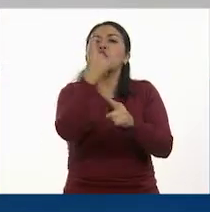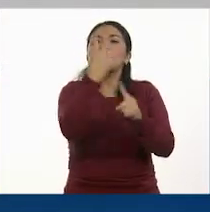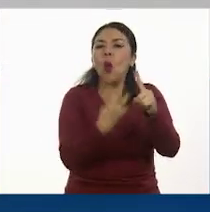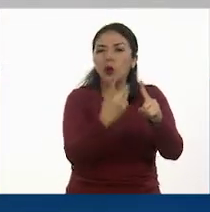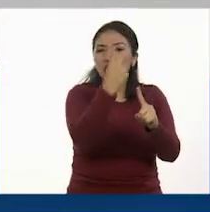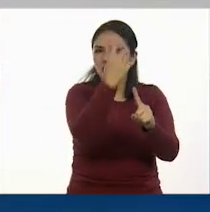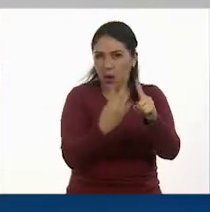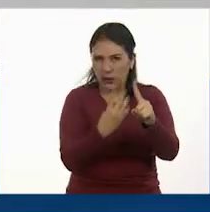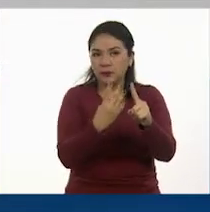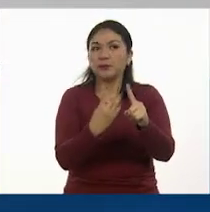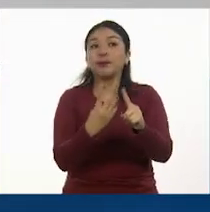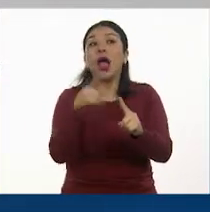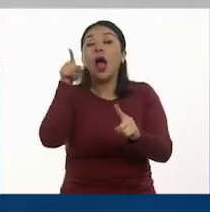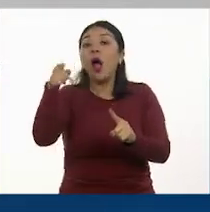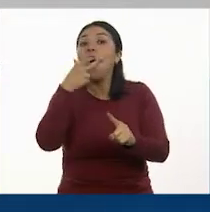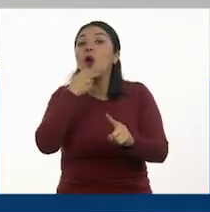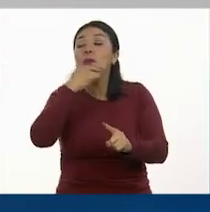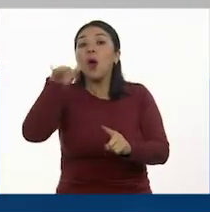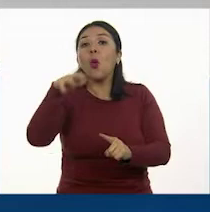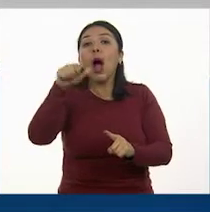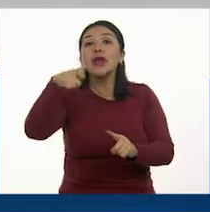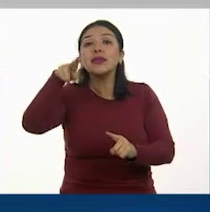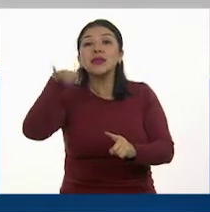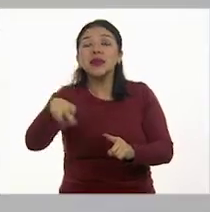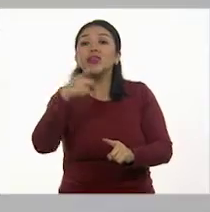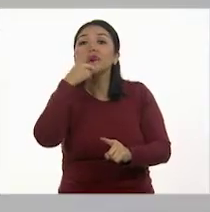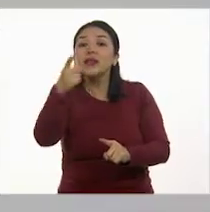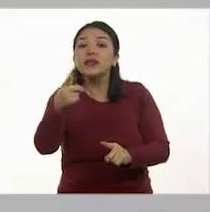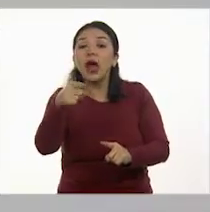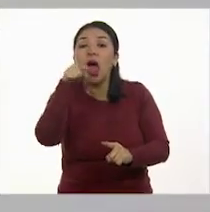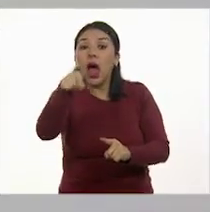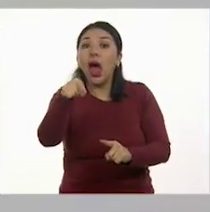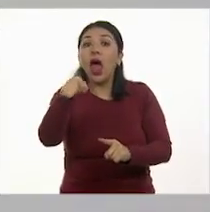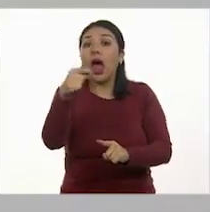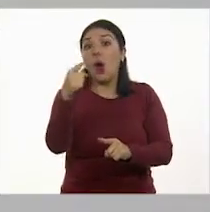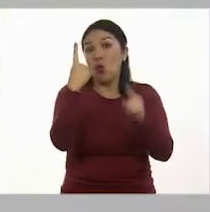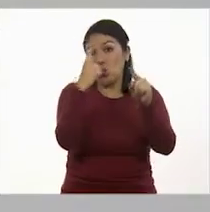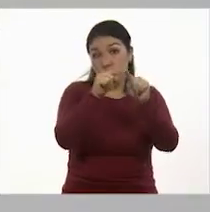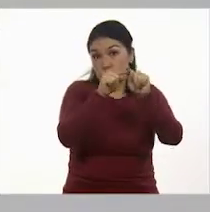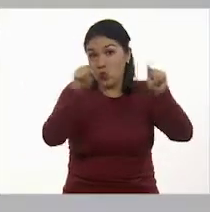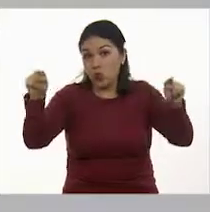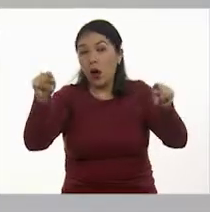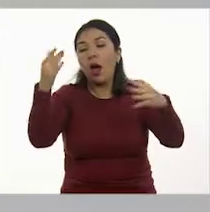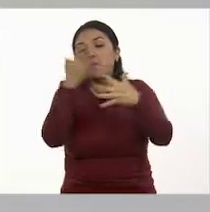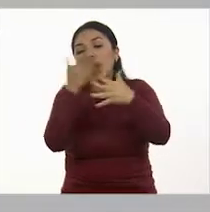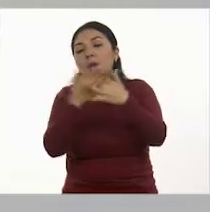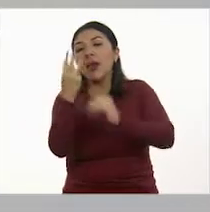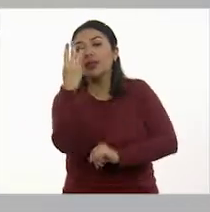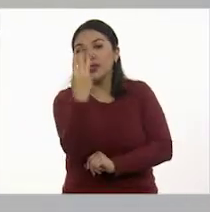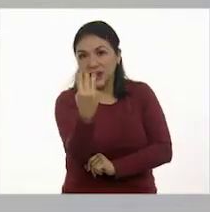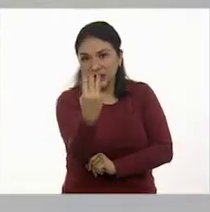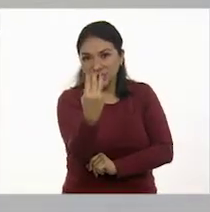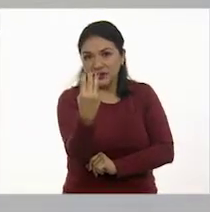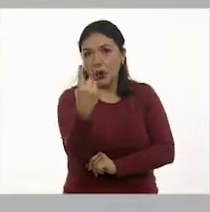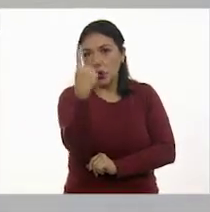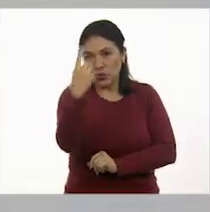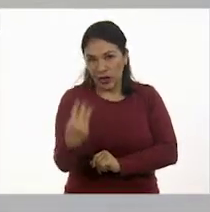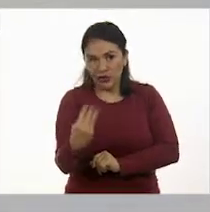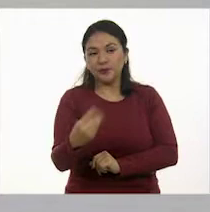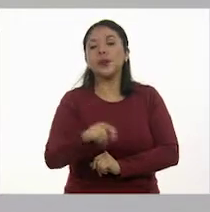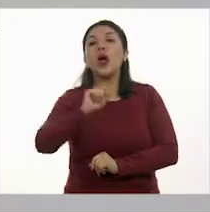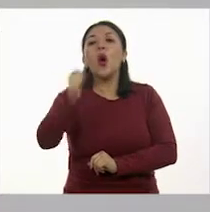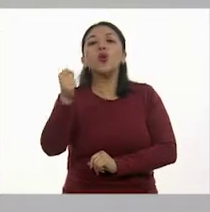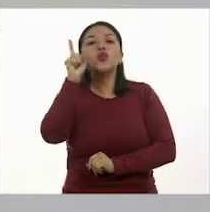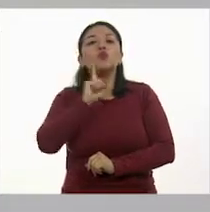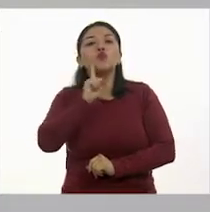como nos expresa que lleva un tercio de la carrera, entonces nuestro entero lo dividimos en tres partes iguales. Sí. Con Luisa,